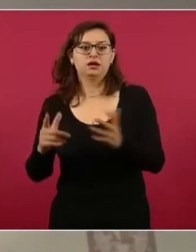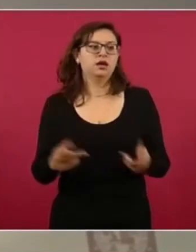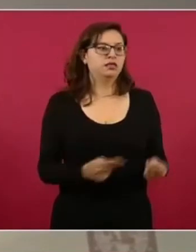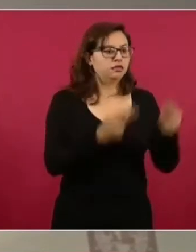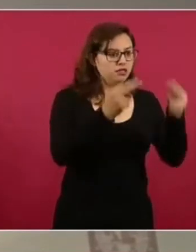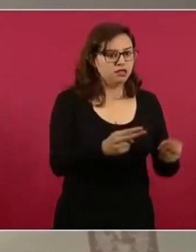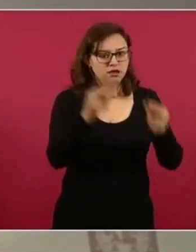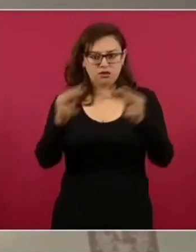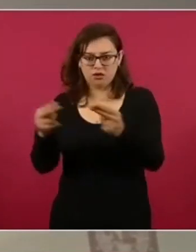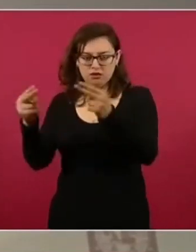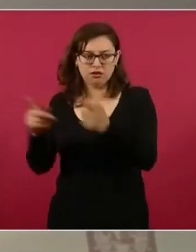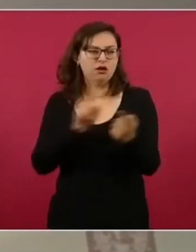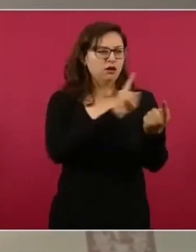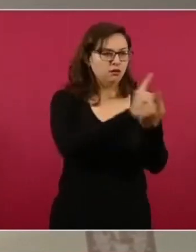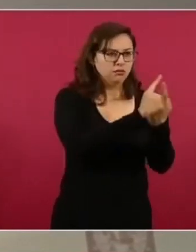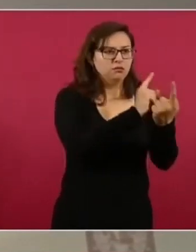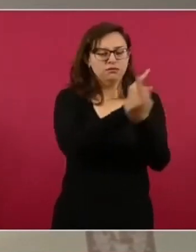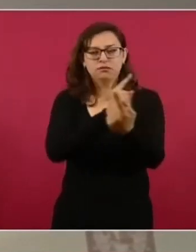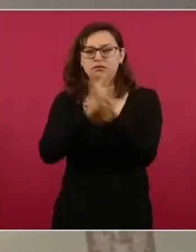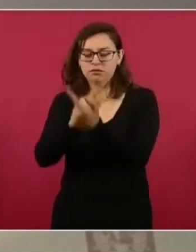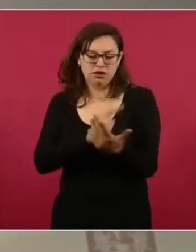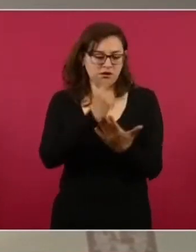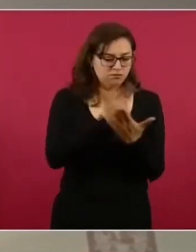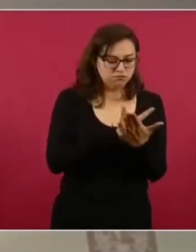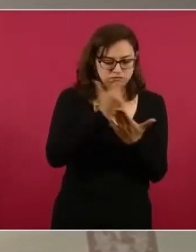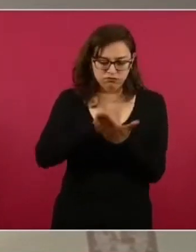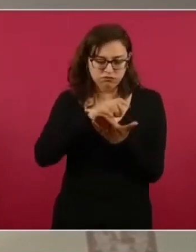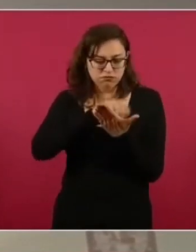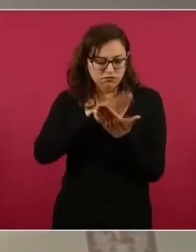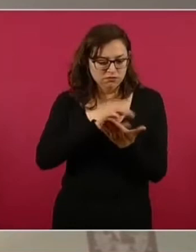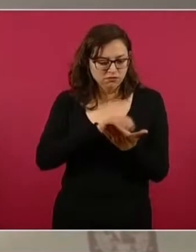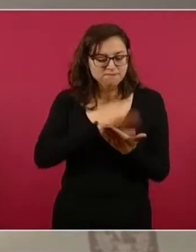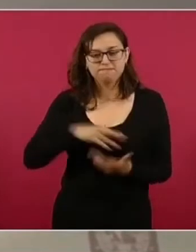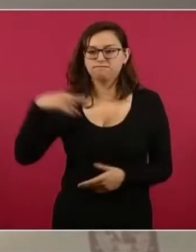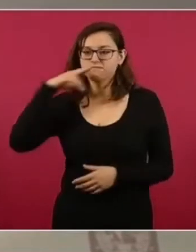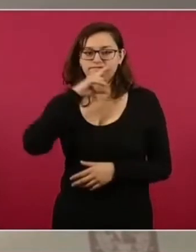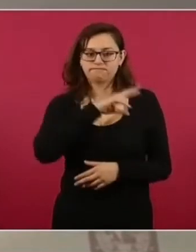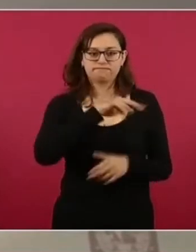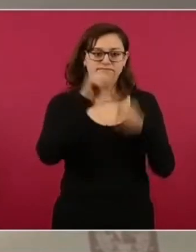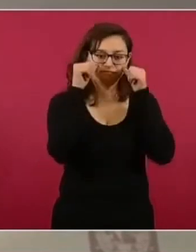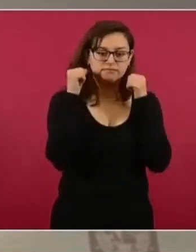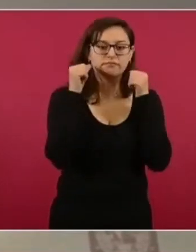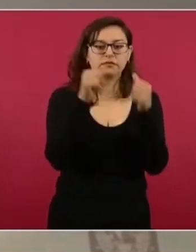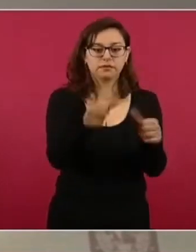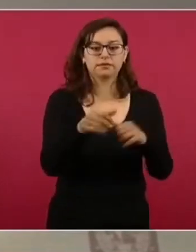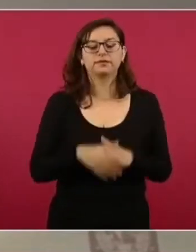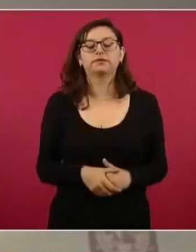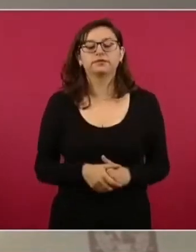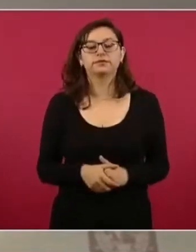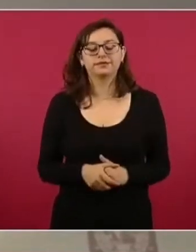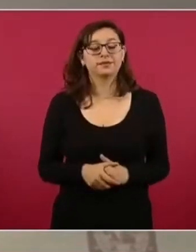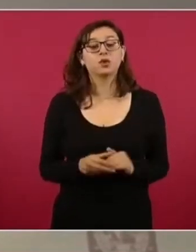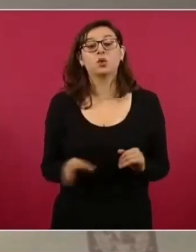el censo y también dar una respuesta ágil y rápida. Por último, quiero agradecer la gran